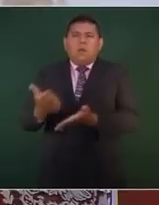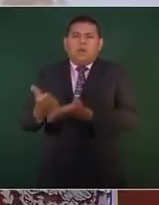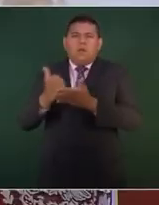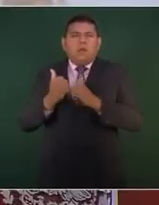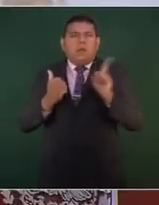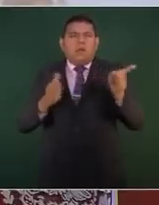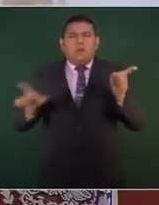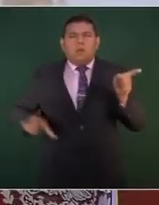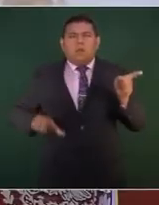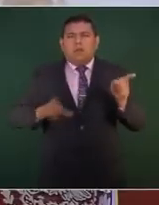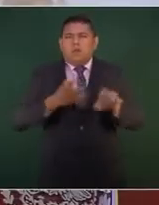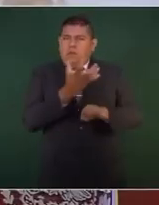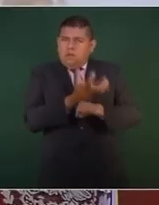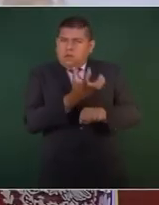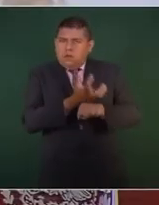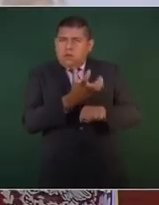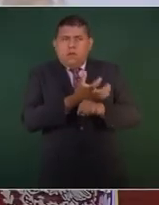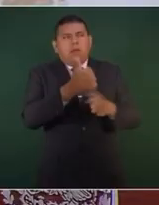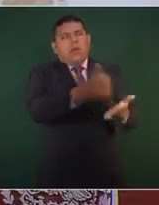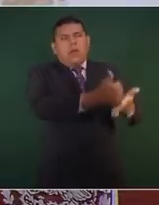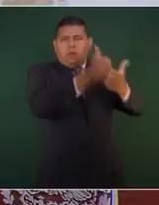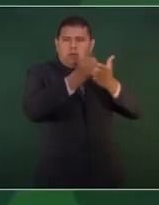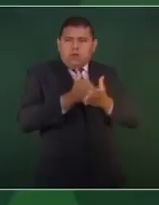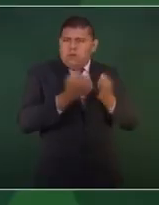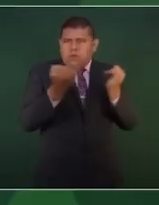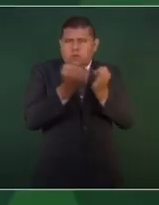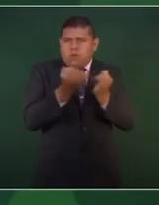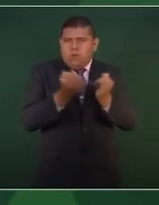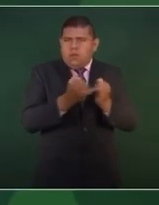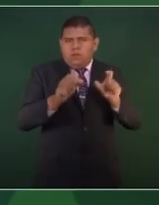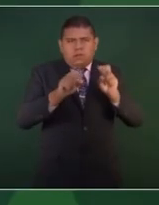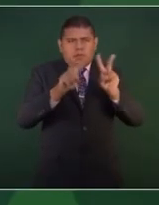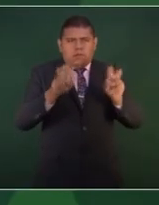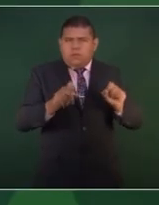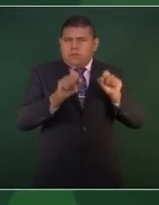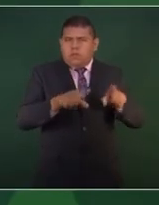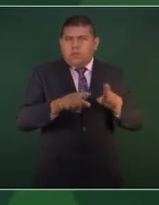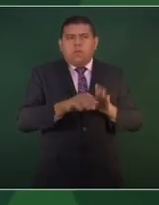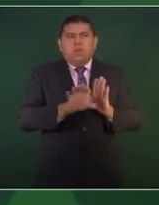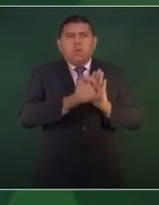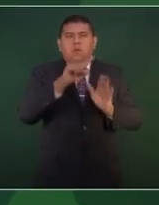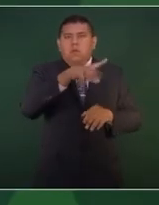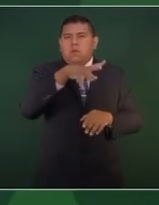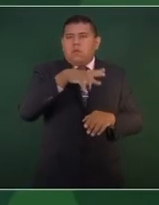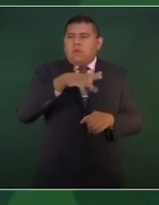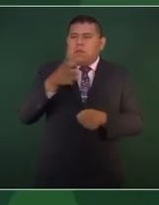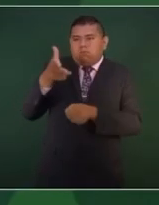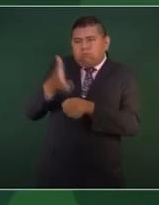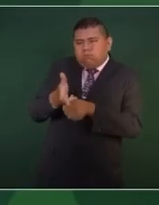gobierno de Estados Unidos en este asunto. Por ejemplo, tenían grabaciones